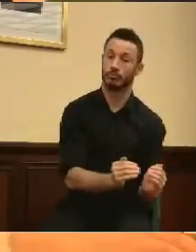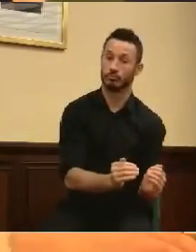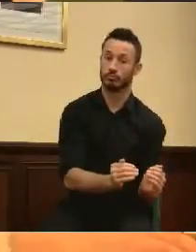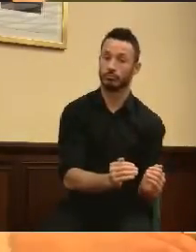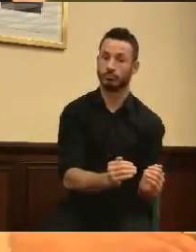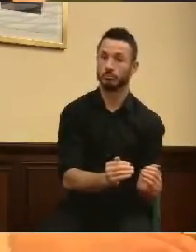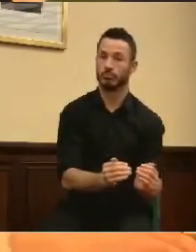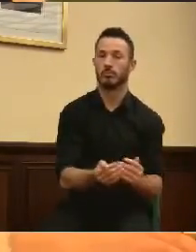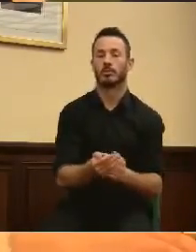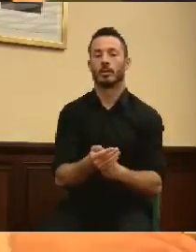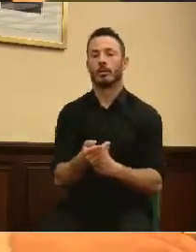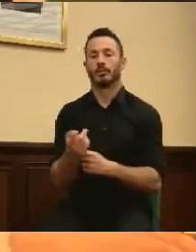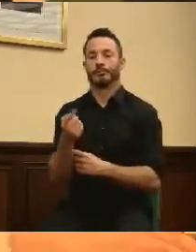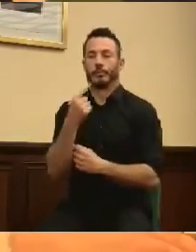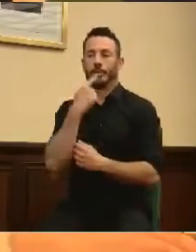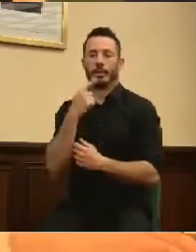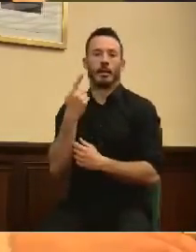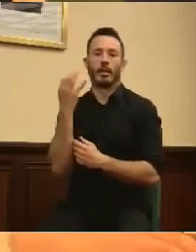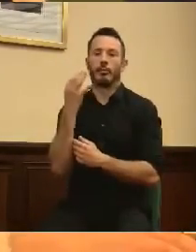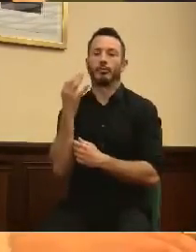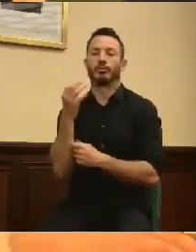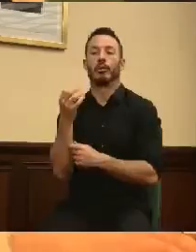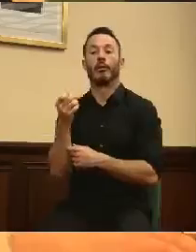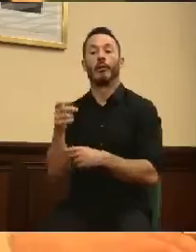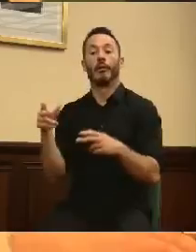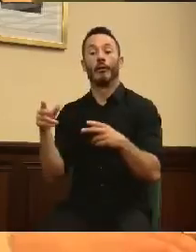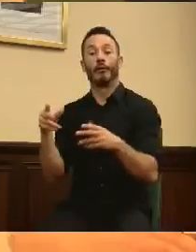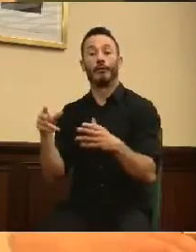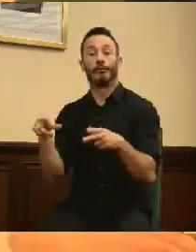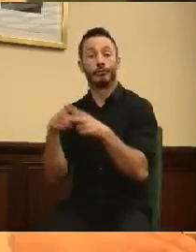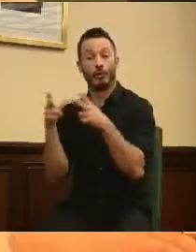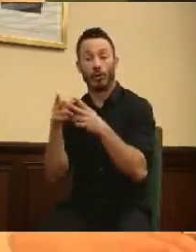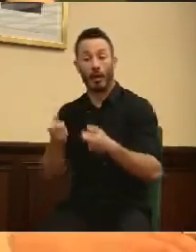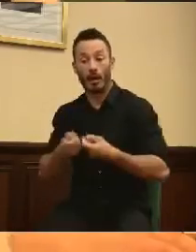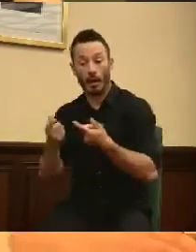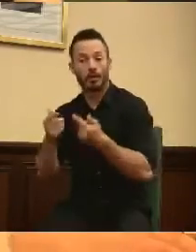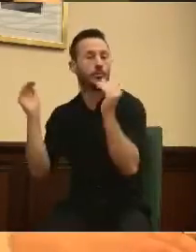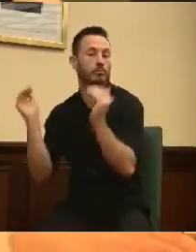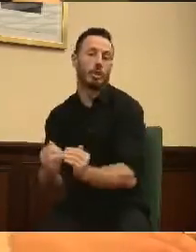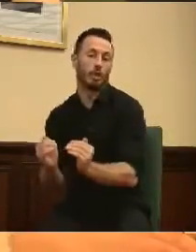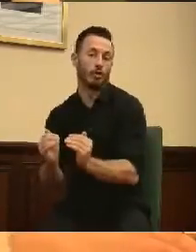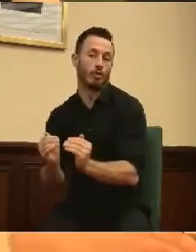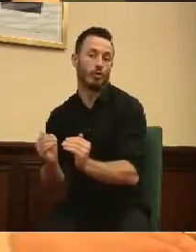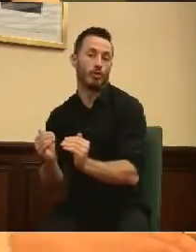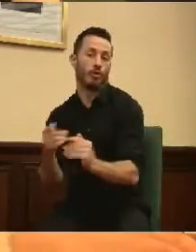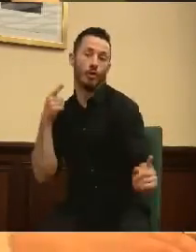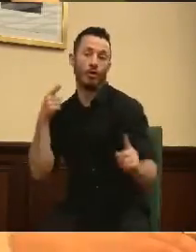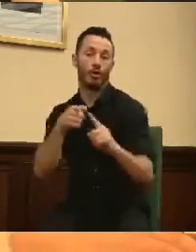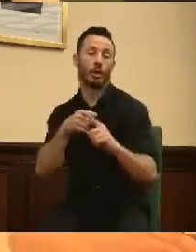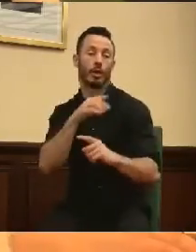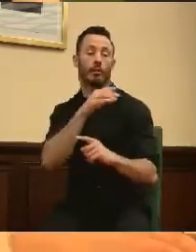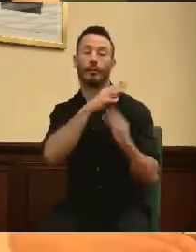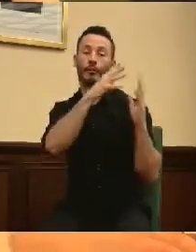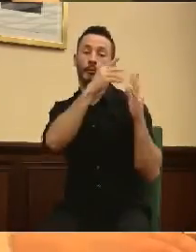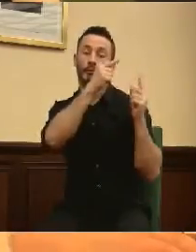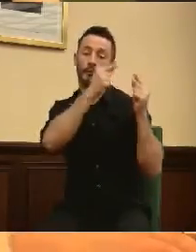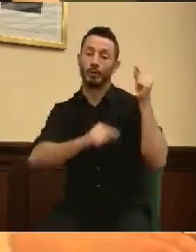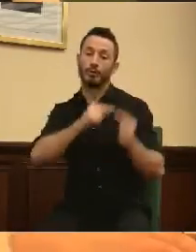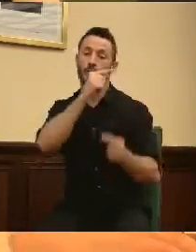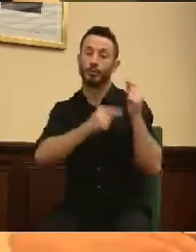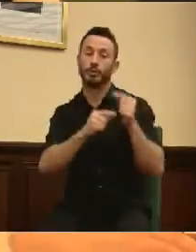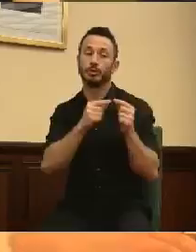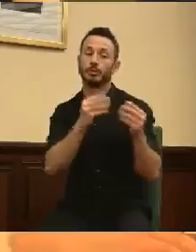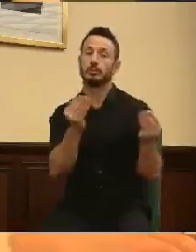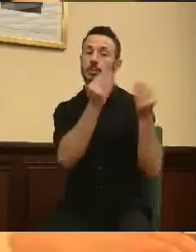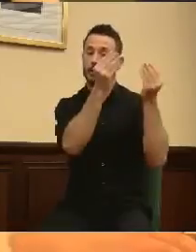se nos ha dicho es que había que reducir gasto social para adecuar nuestras cuentas a la realidad que se nos imponía.